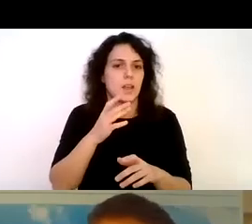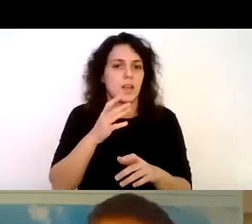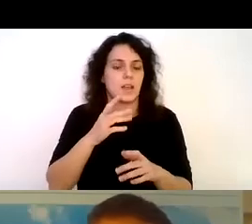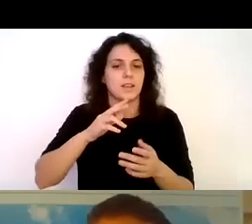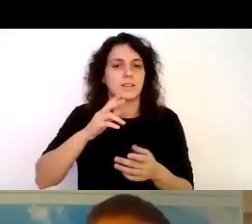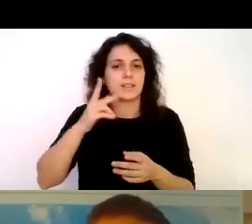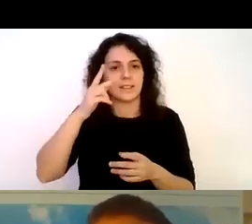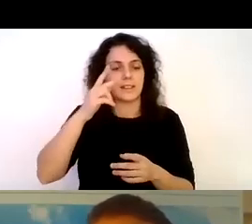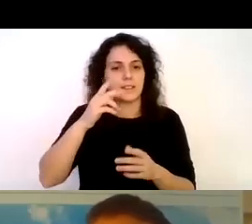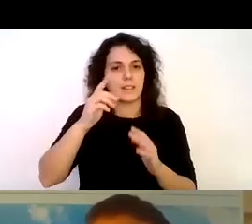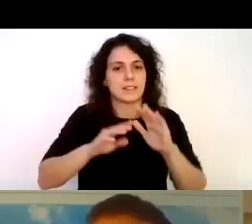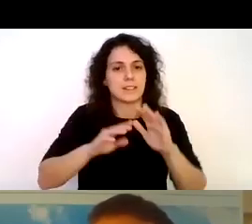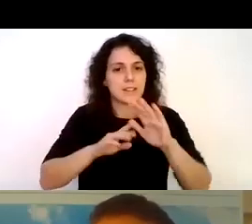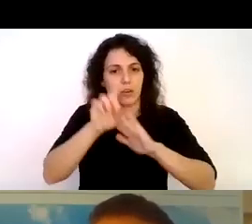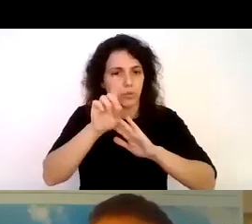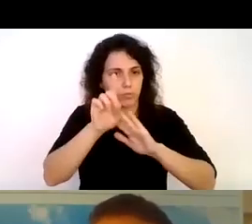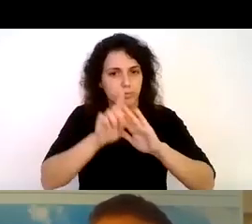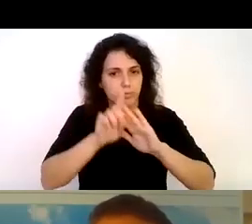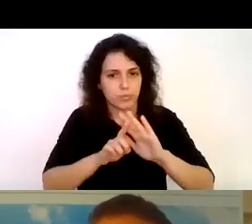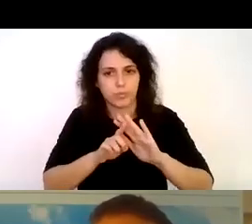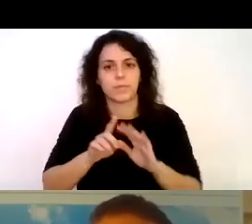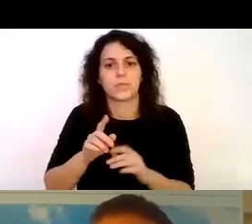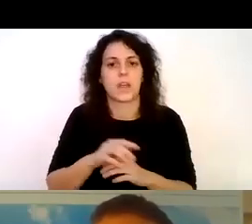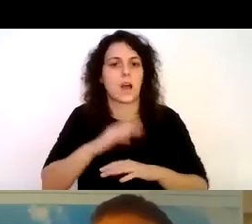amputaciones trastornos orgánicos